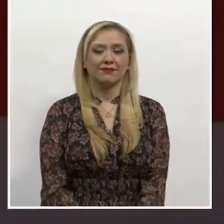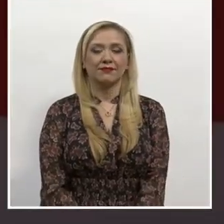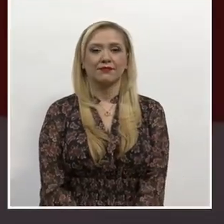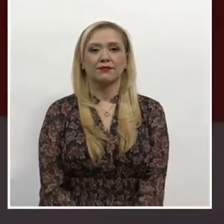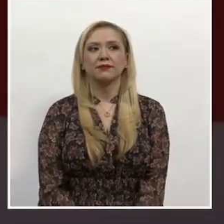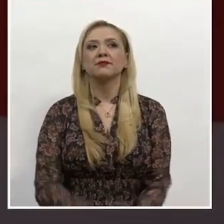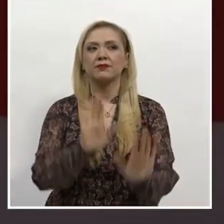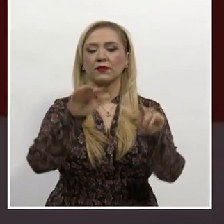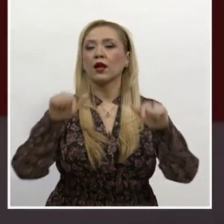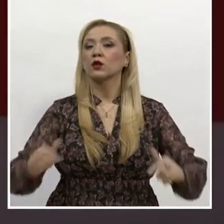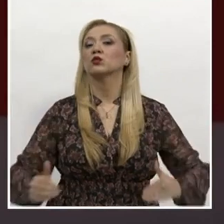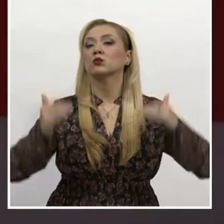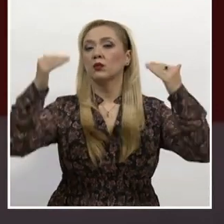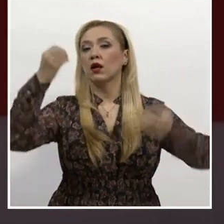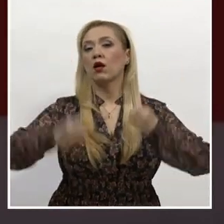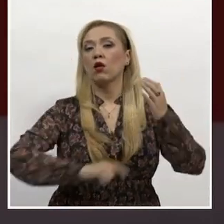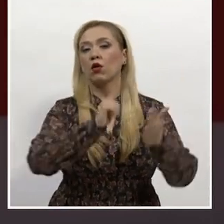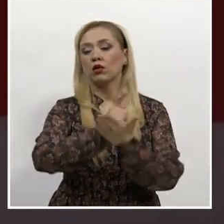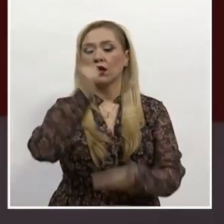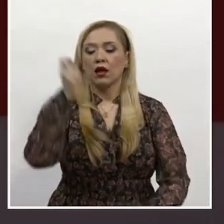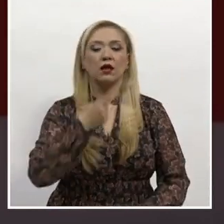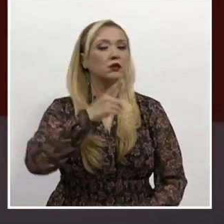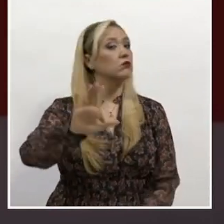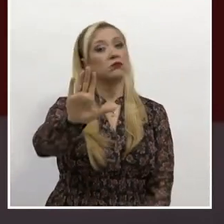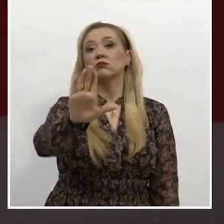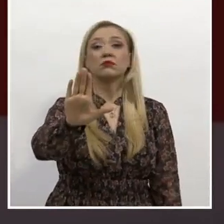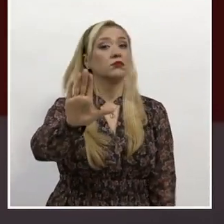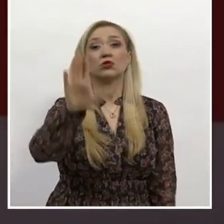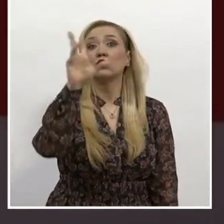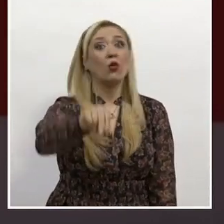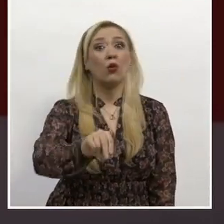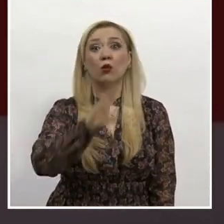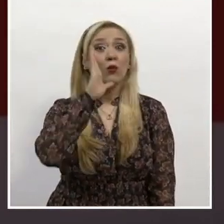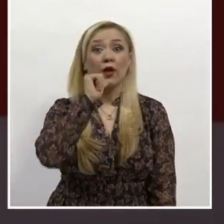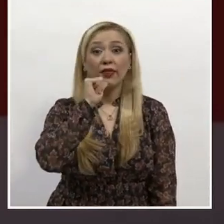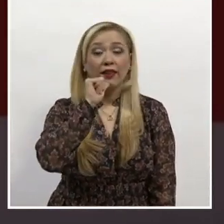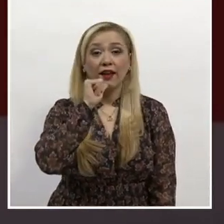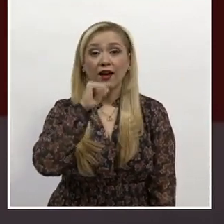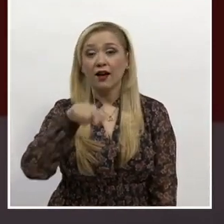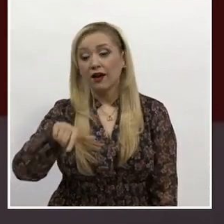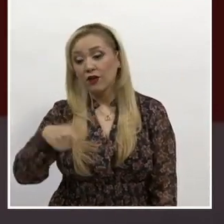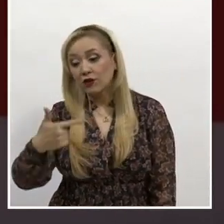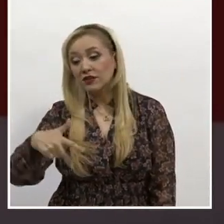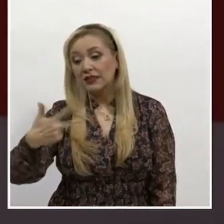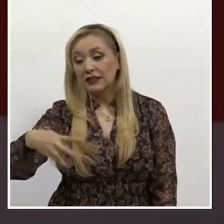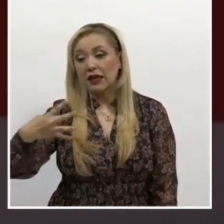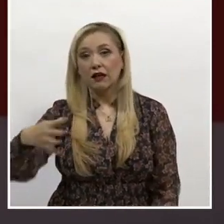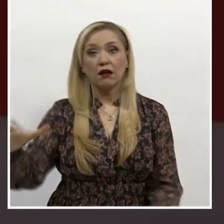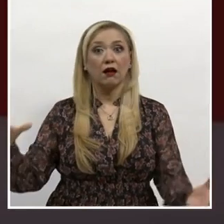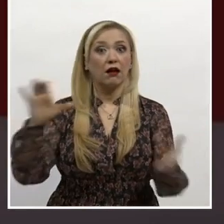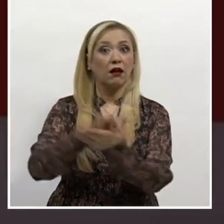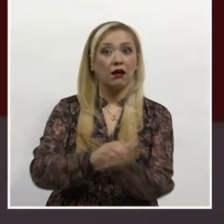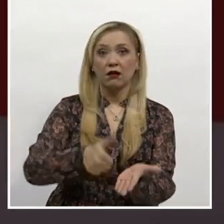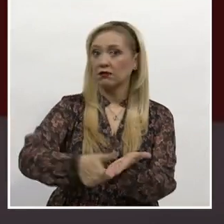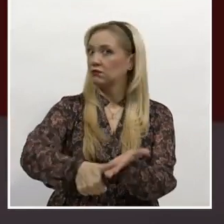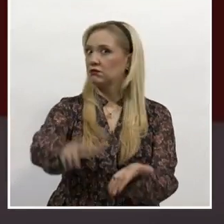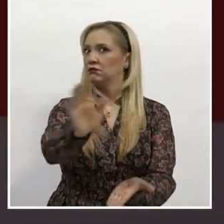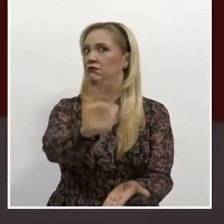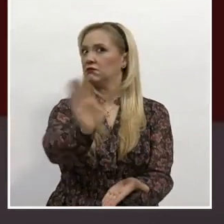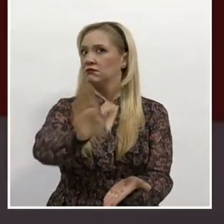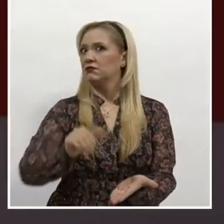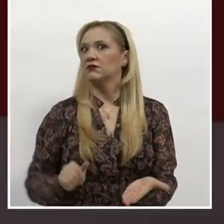Cuando la Suprema Corte dice, no, hay adolescentes que no se pueden casar, no pueden encontrar matrimonio, ¿no? Porque hay injustificaciones para